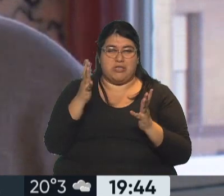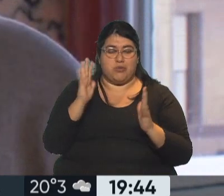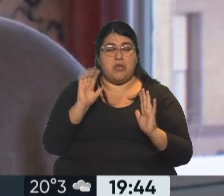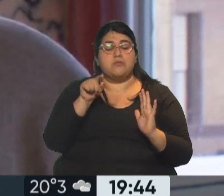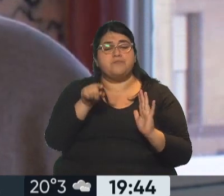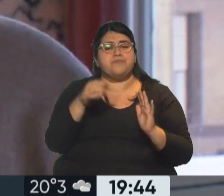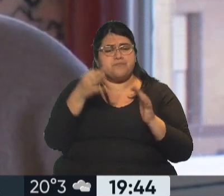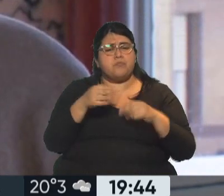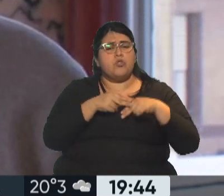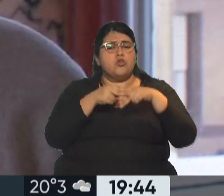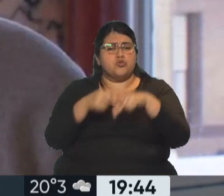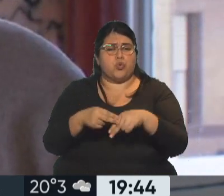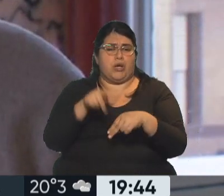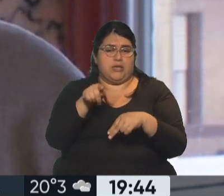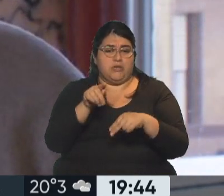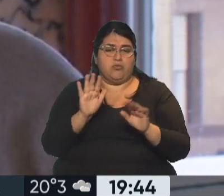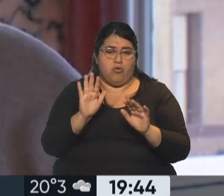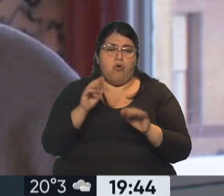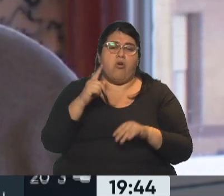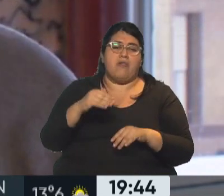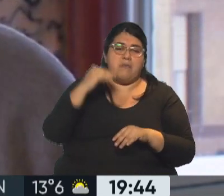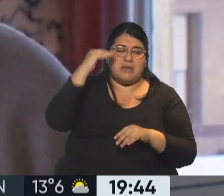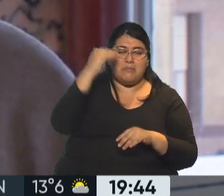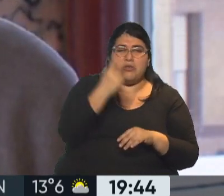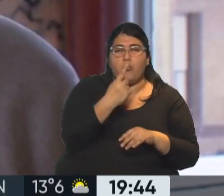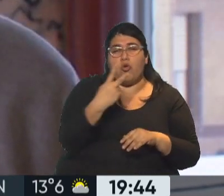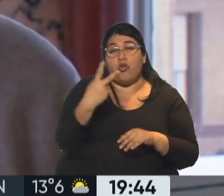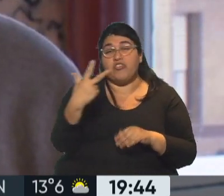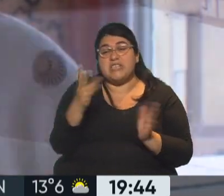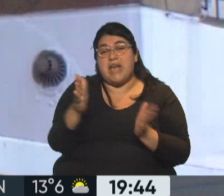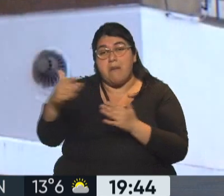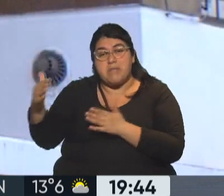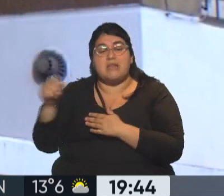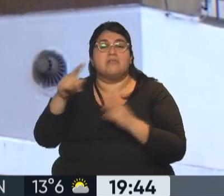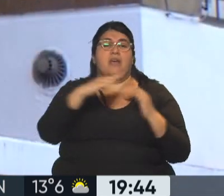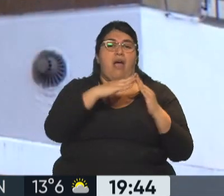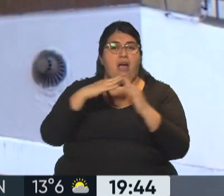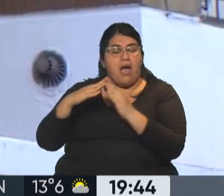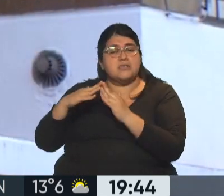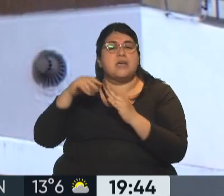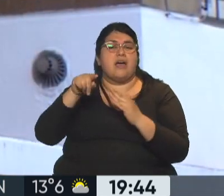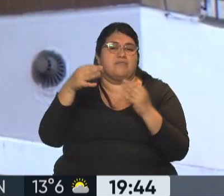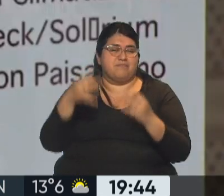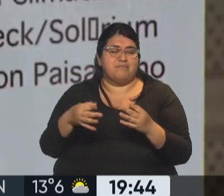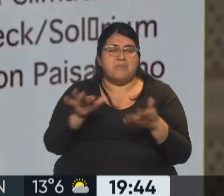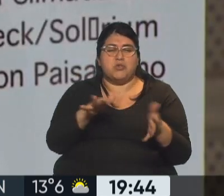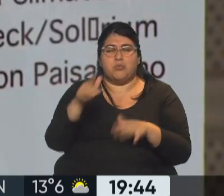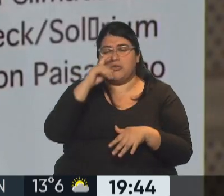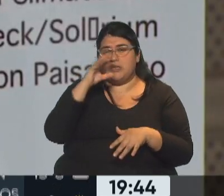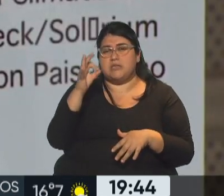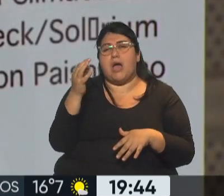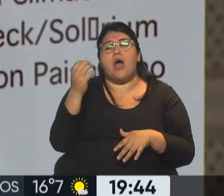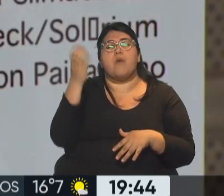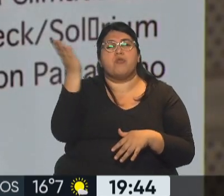sugerido, para departamentos de 1, 2 y 3 ambientes, para casas, sobre una base de un 70% de